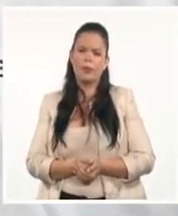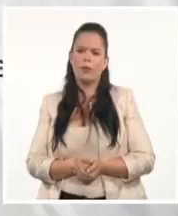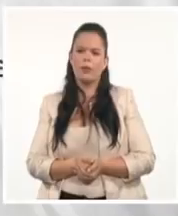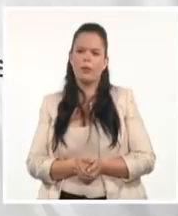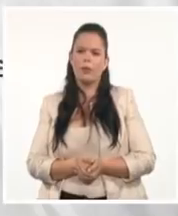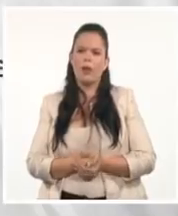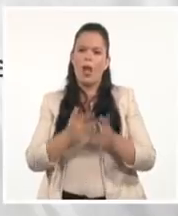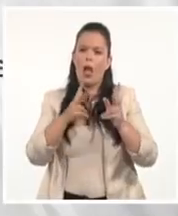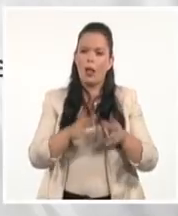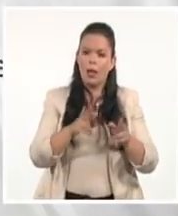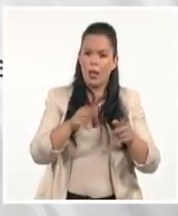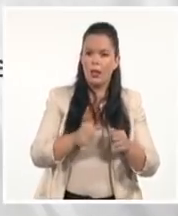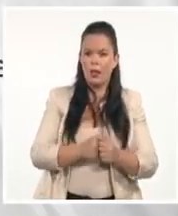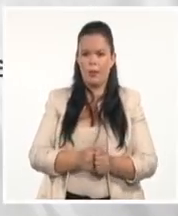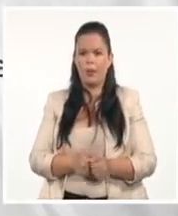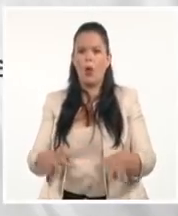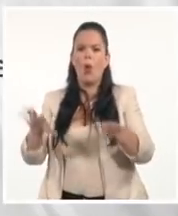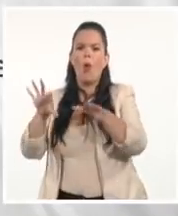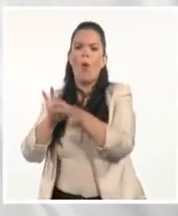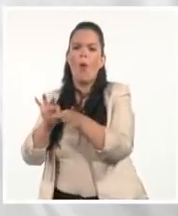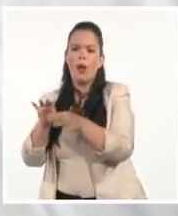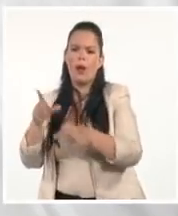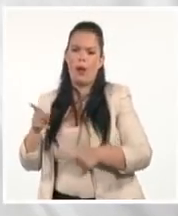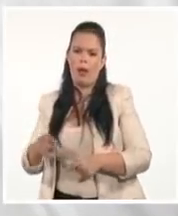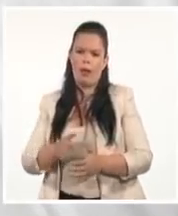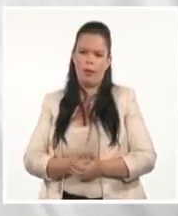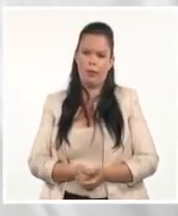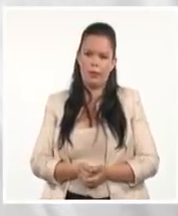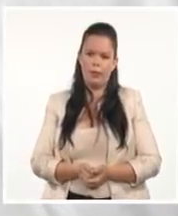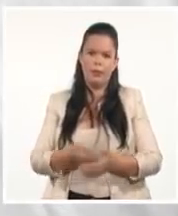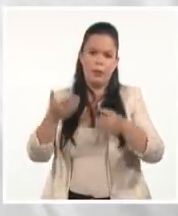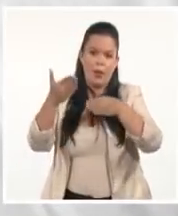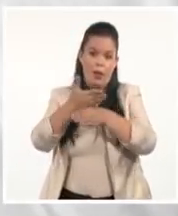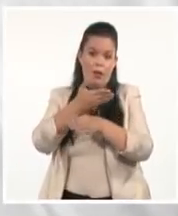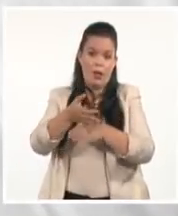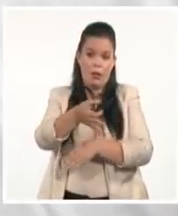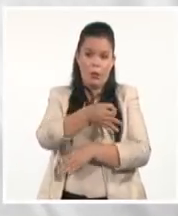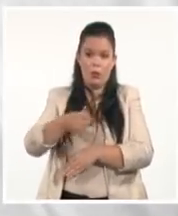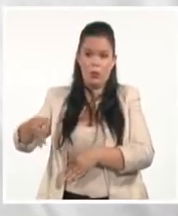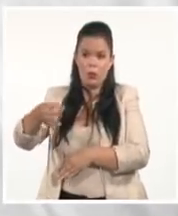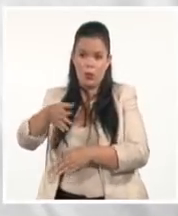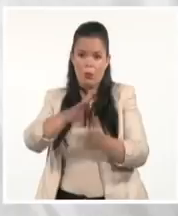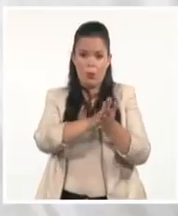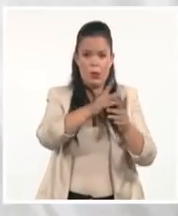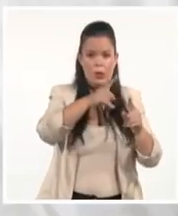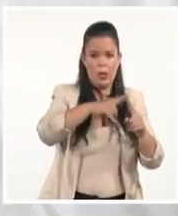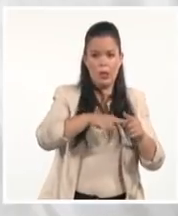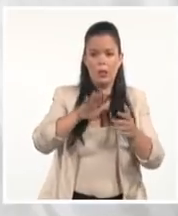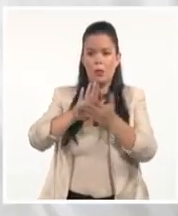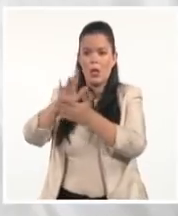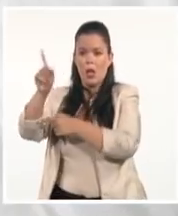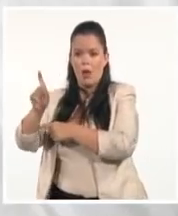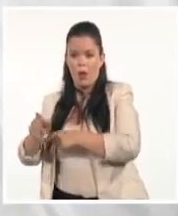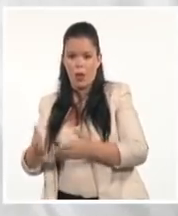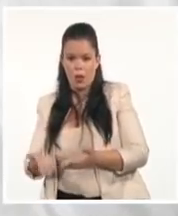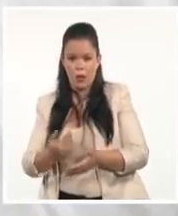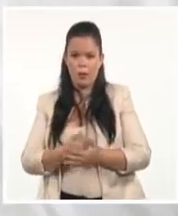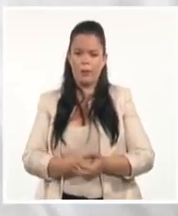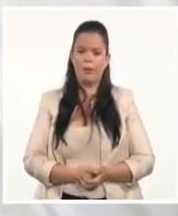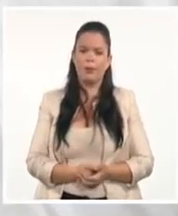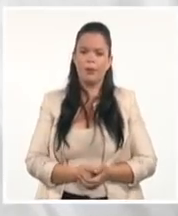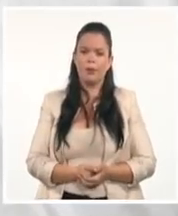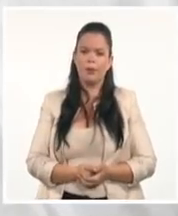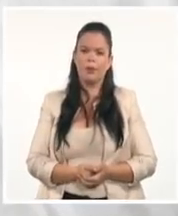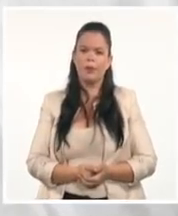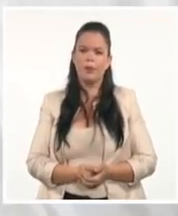Café Cubita en Guines. Vean ustedes todo esto, repito, en esa media hora. Tienda Panamericana El Primo, Guines Mayabeque.